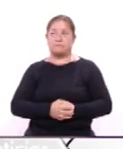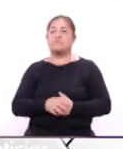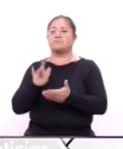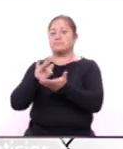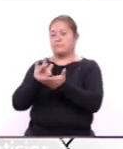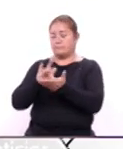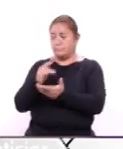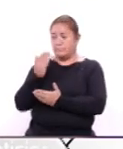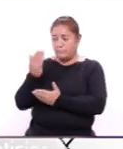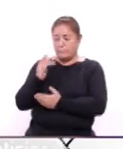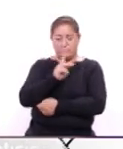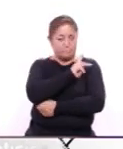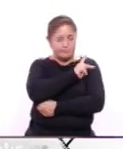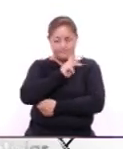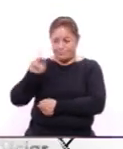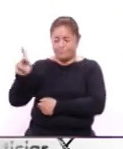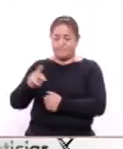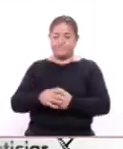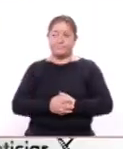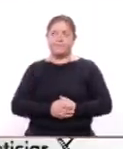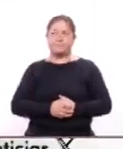agradezco mucho a todos ustedes.